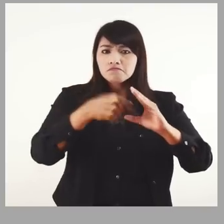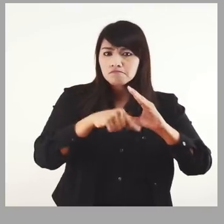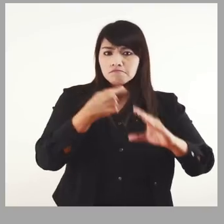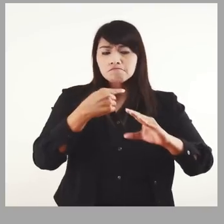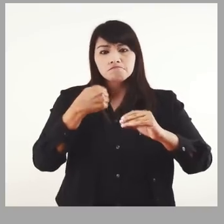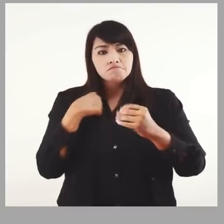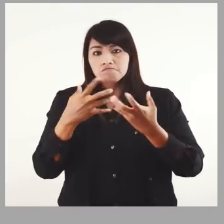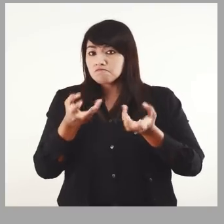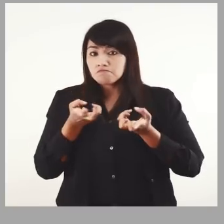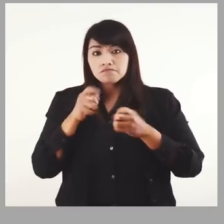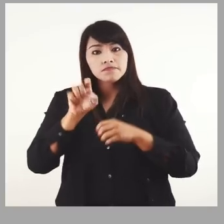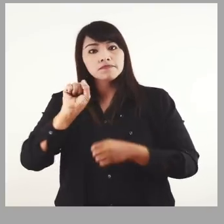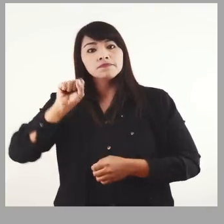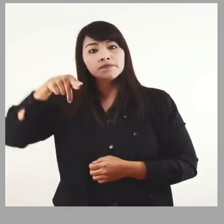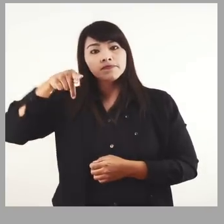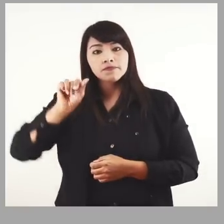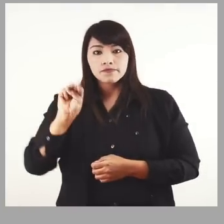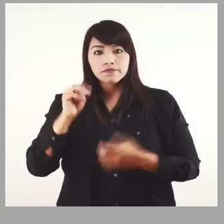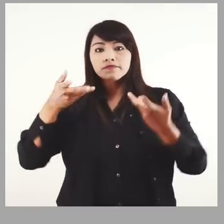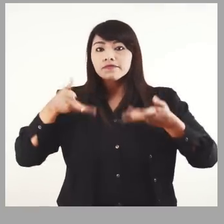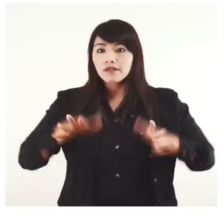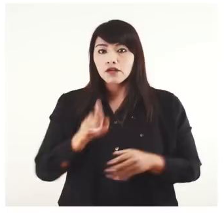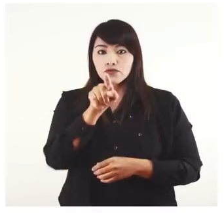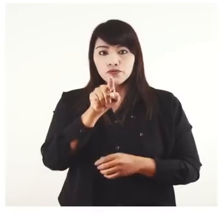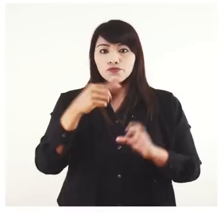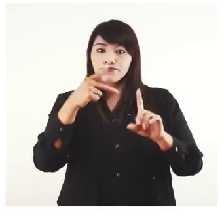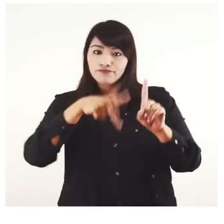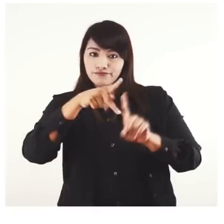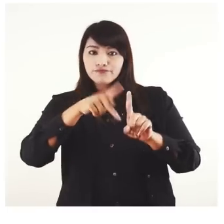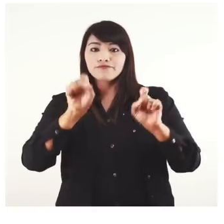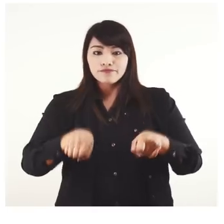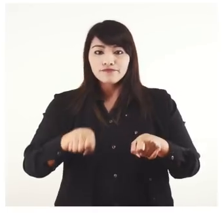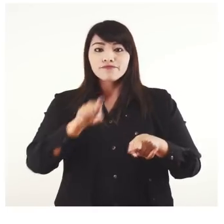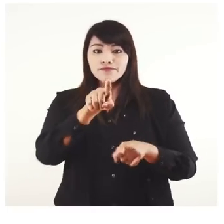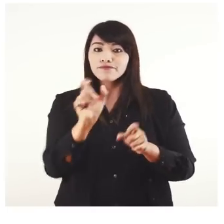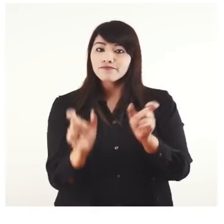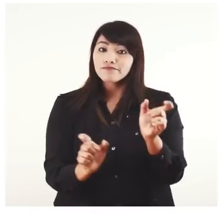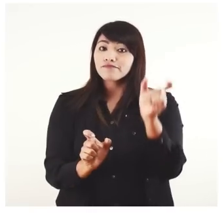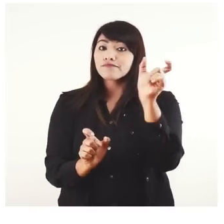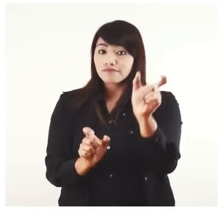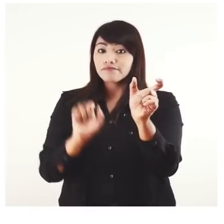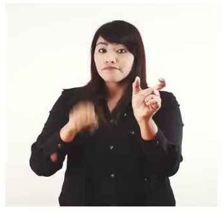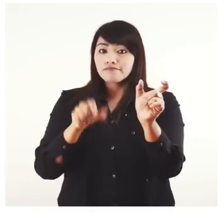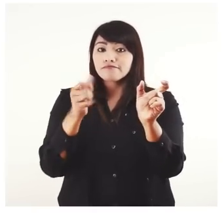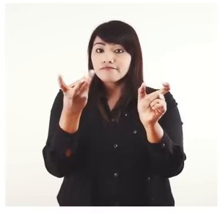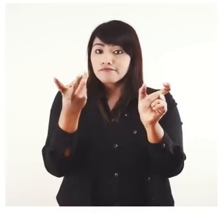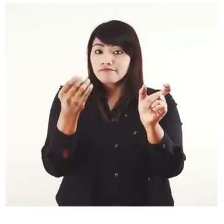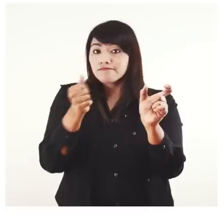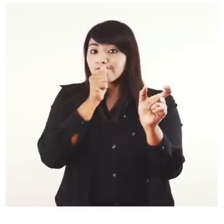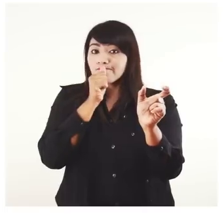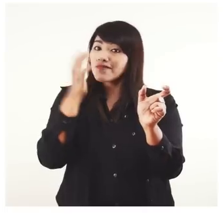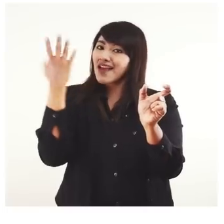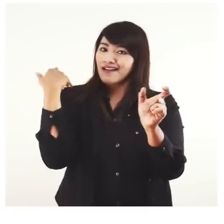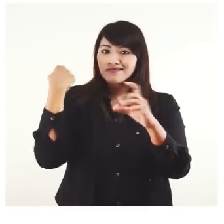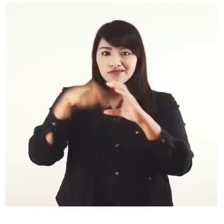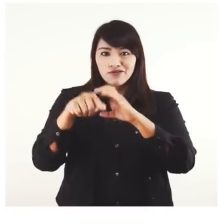no deseados o spam. Una vez tengas activado tu usuario, puedes ingresar con tu DUI y con la contraseña que